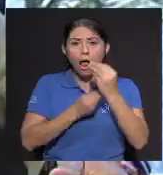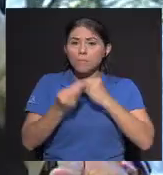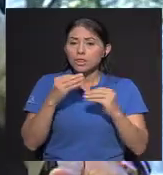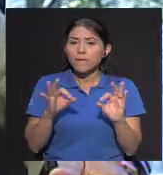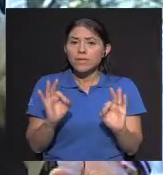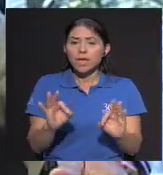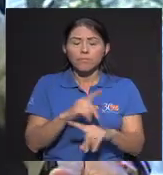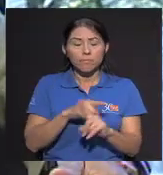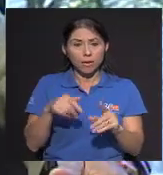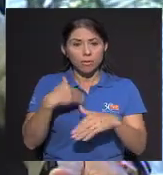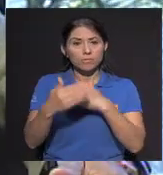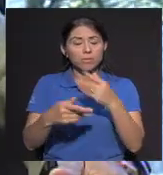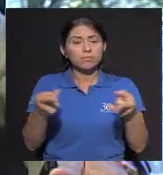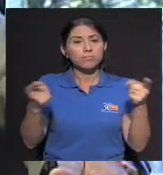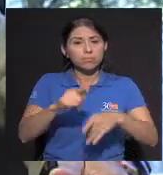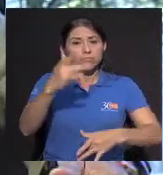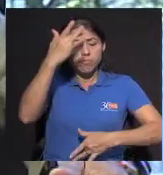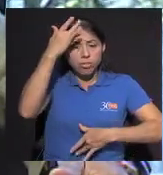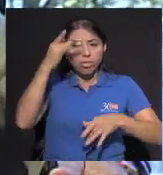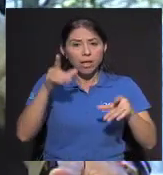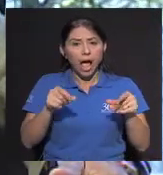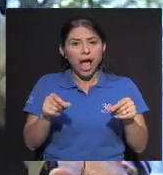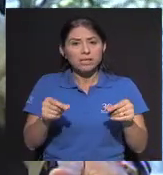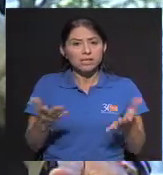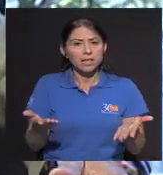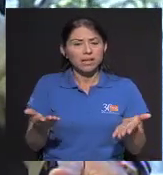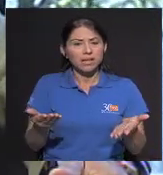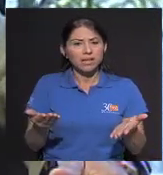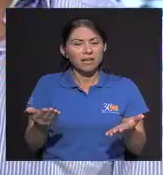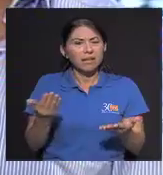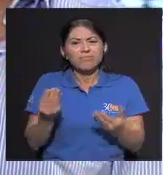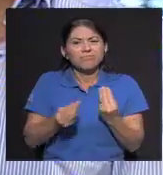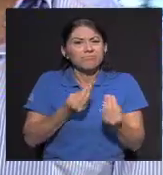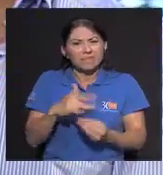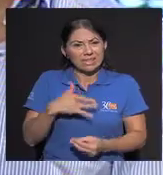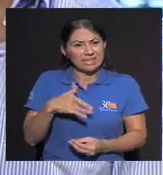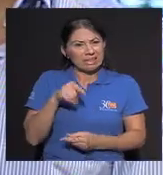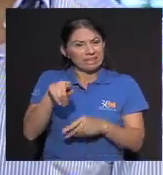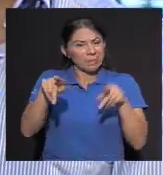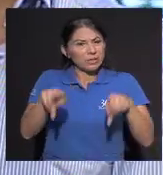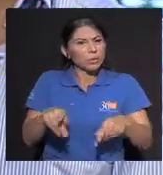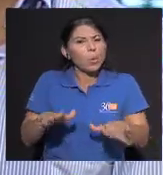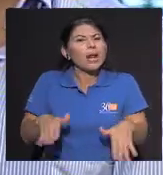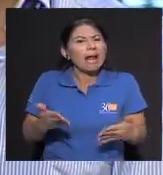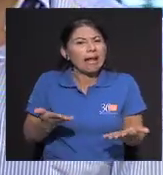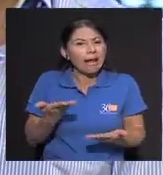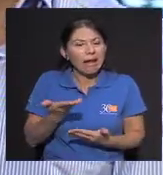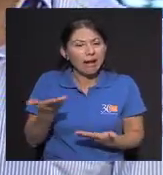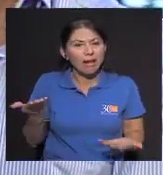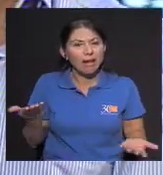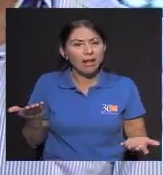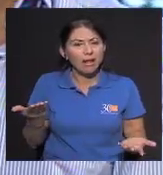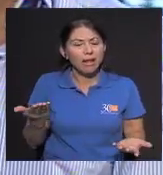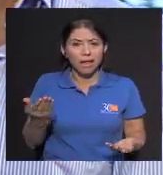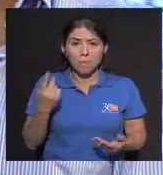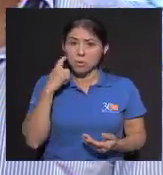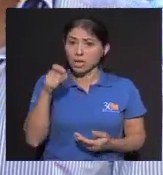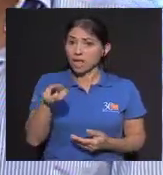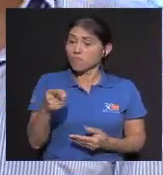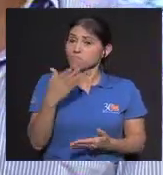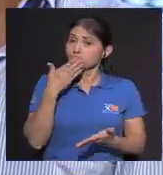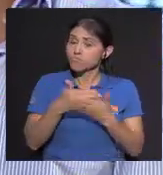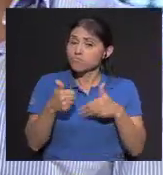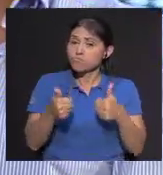bien Pero de repente Pues se le diagnostica Algún tipo de cáncer Que signos Que síntomas Empieza a sentir Esa persona Que